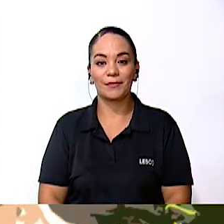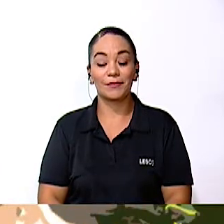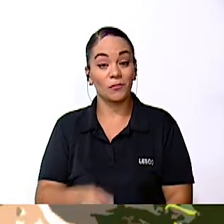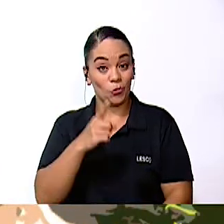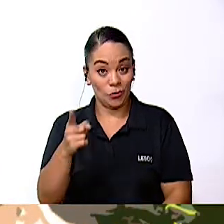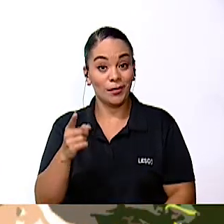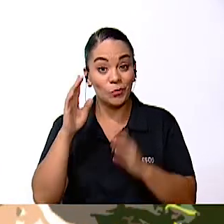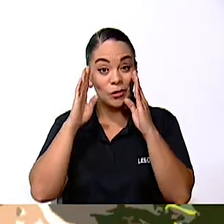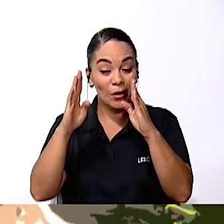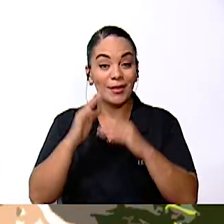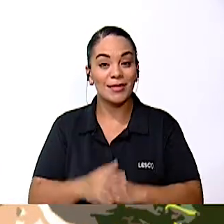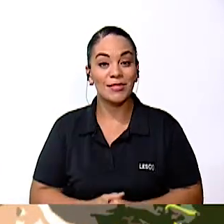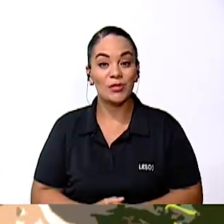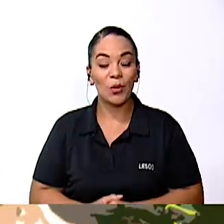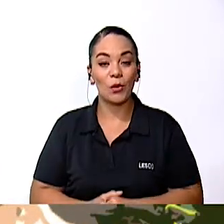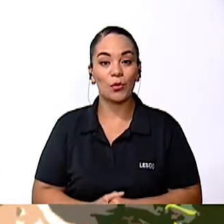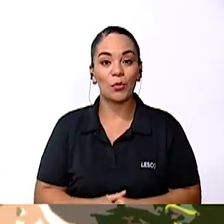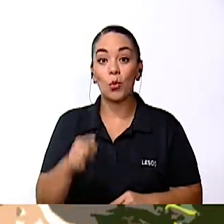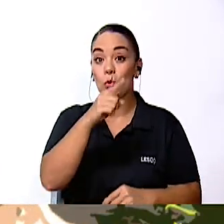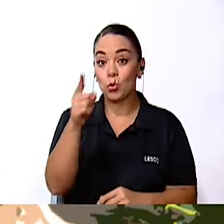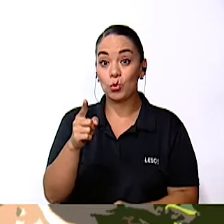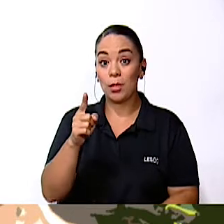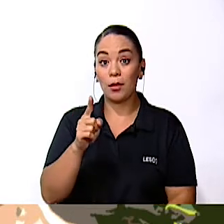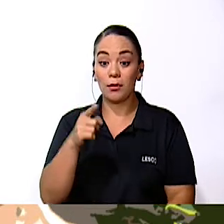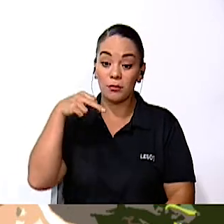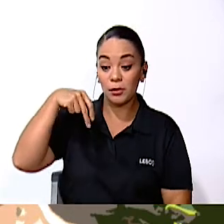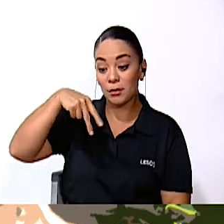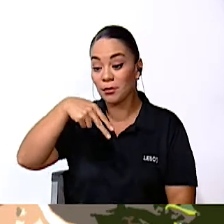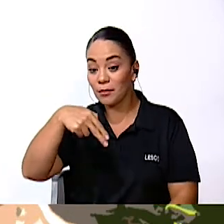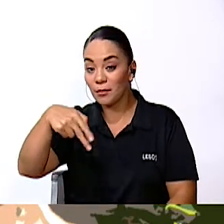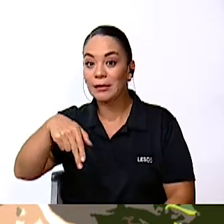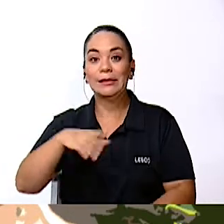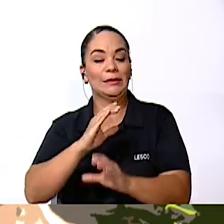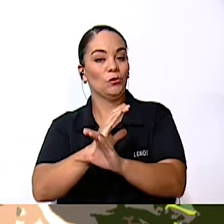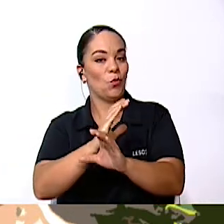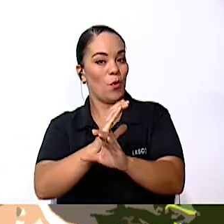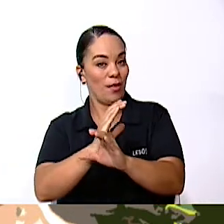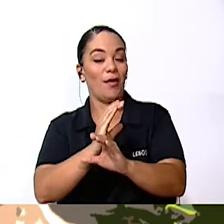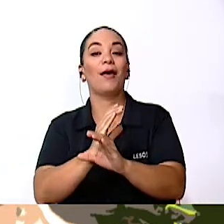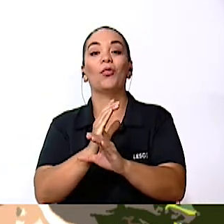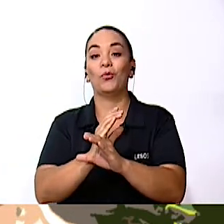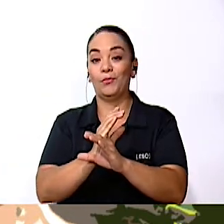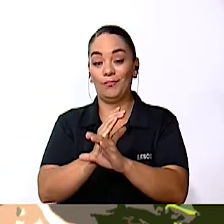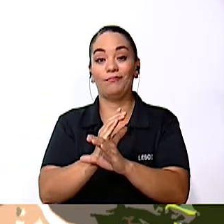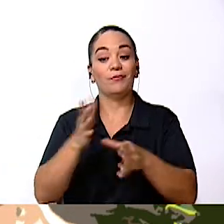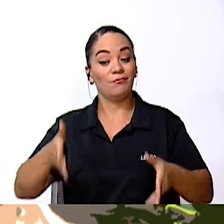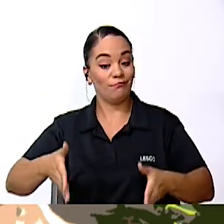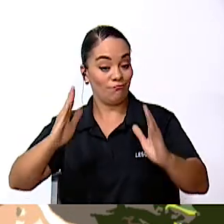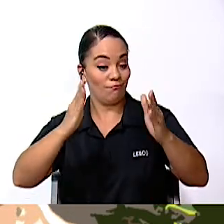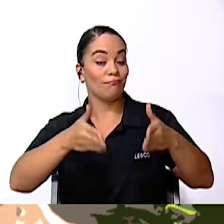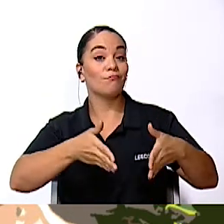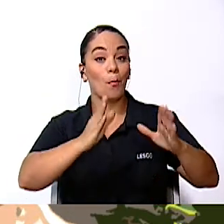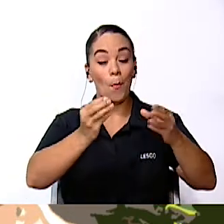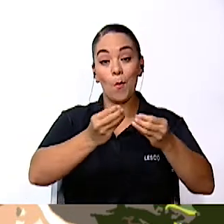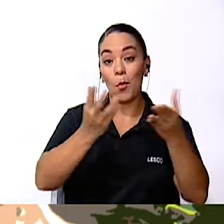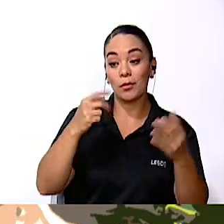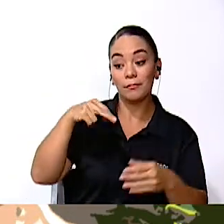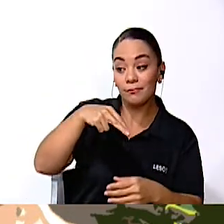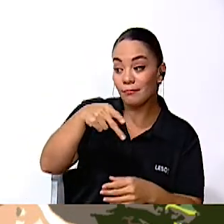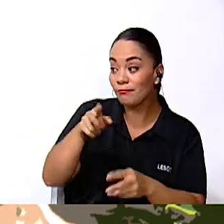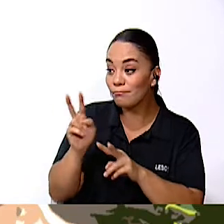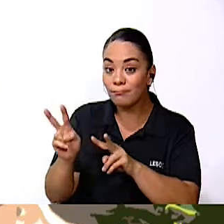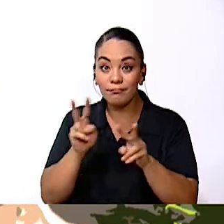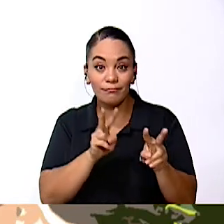Pusieron atención Ustedes como peatones tienen que tener muchísimo cuidado cuando transitan en las vías públicas Por ejemplo,